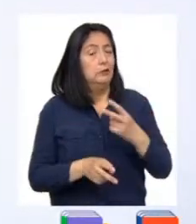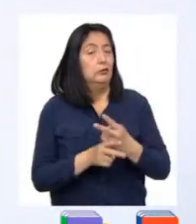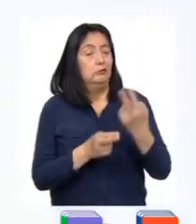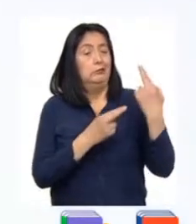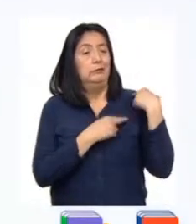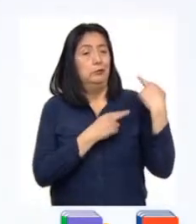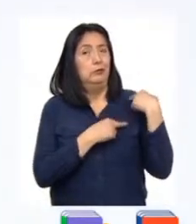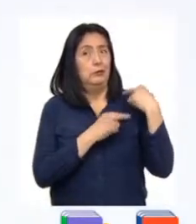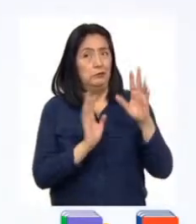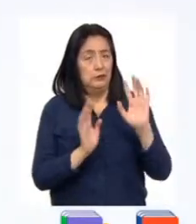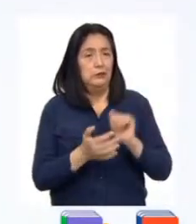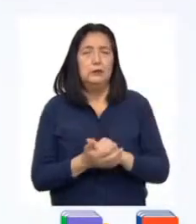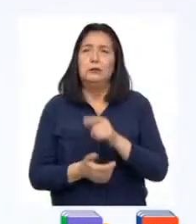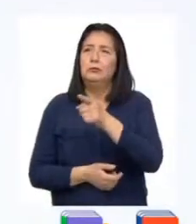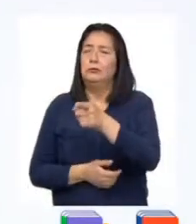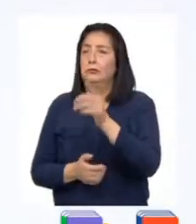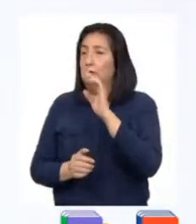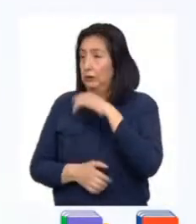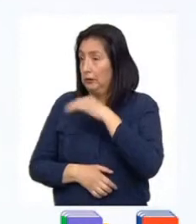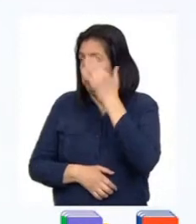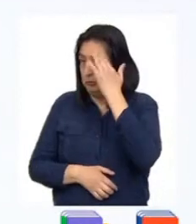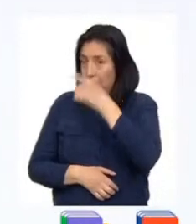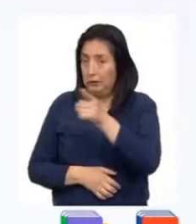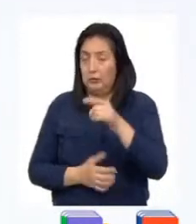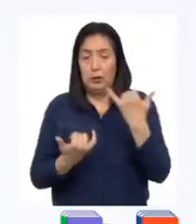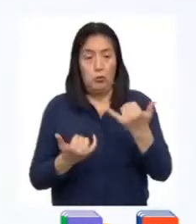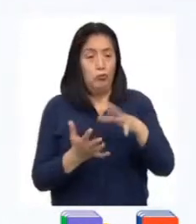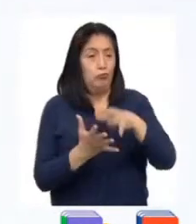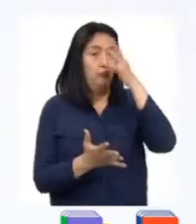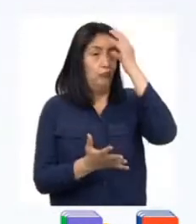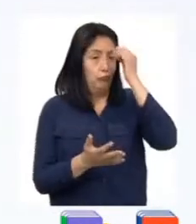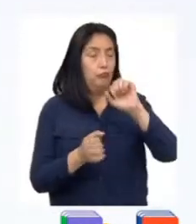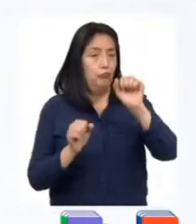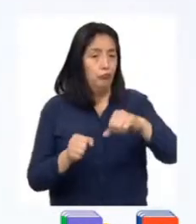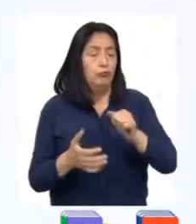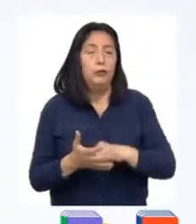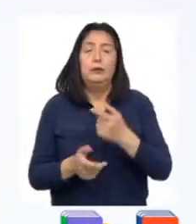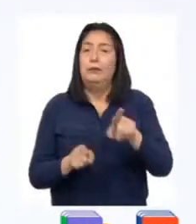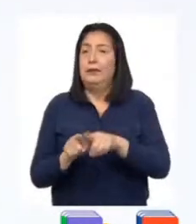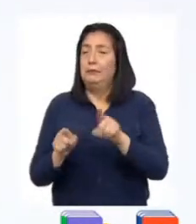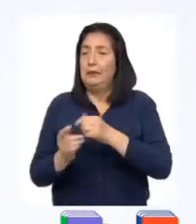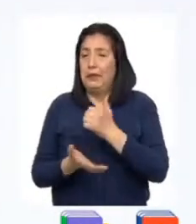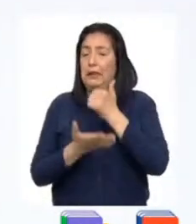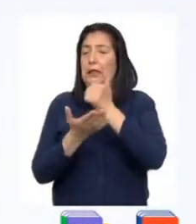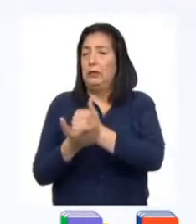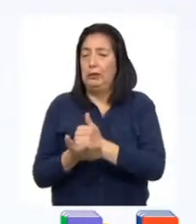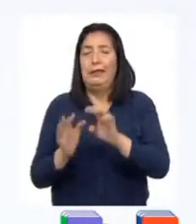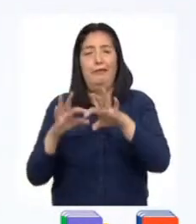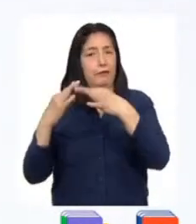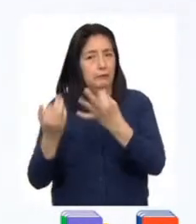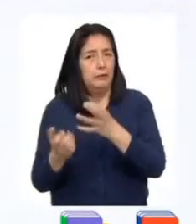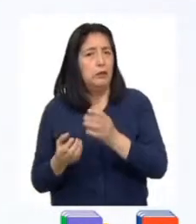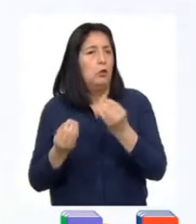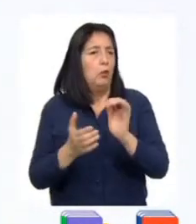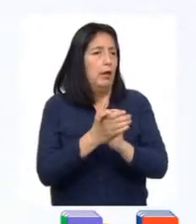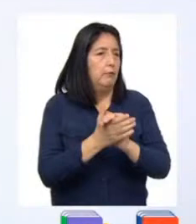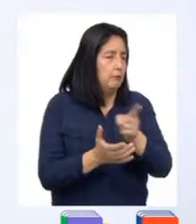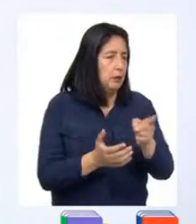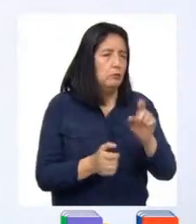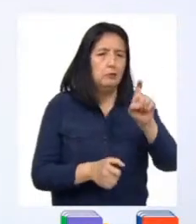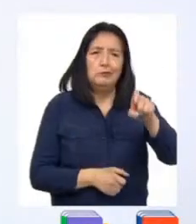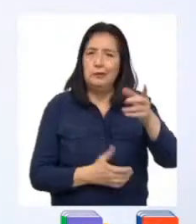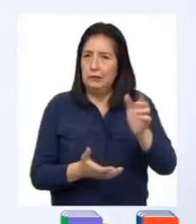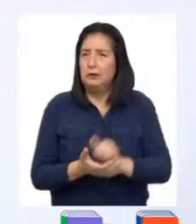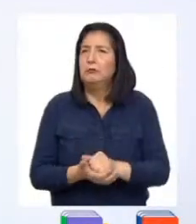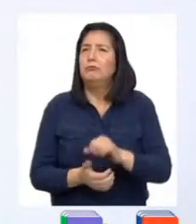Como se habrán dado cuenta, lo que hemos aprendido hoy nos sirve para también ayudar a nuestros familiares o compañeros cuando lo necesiten.